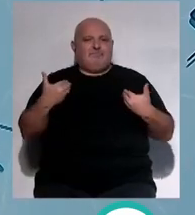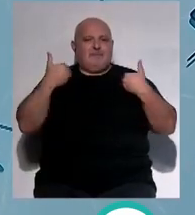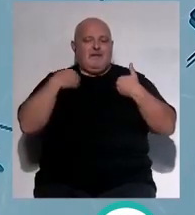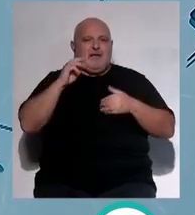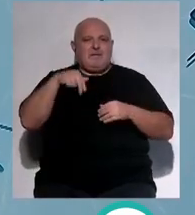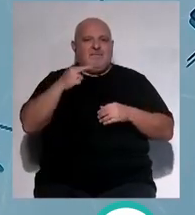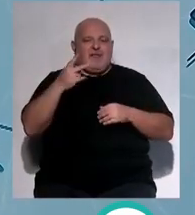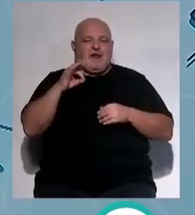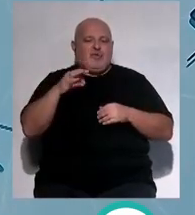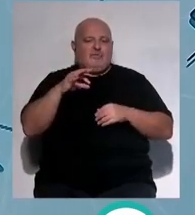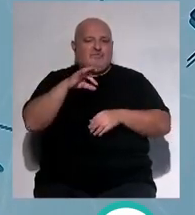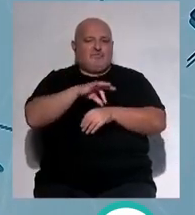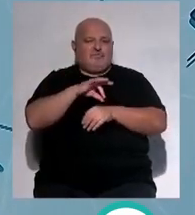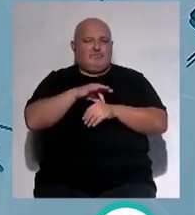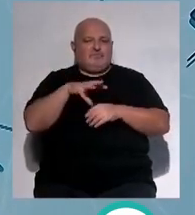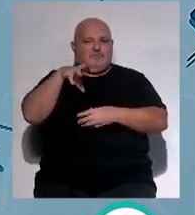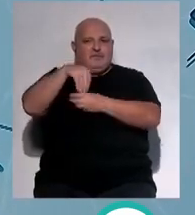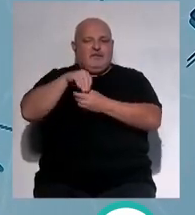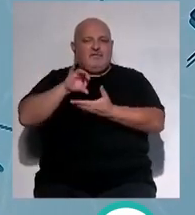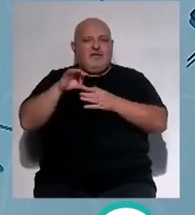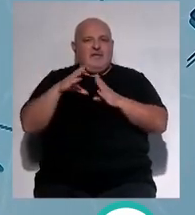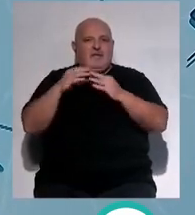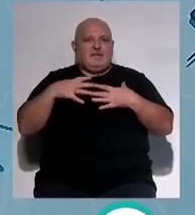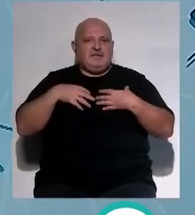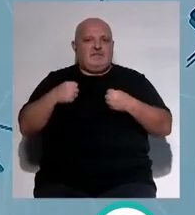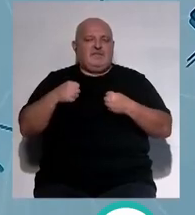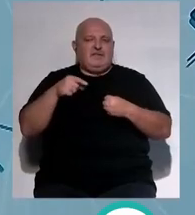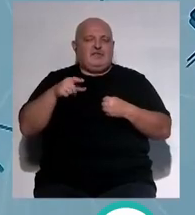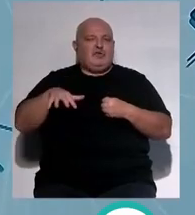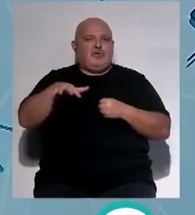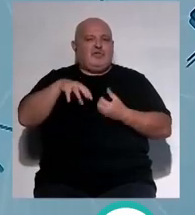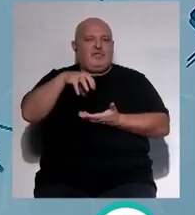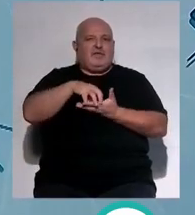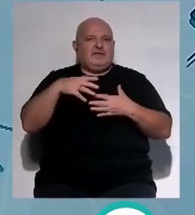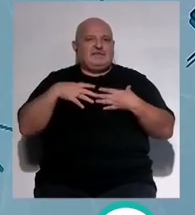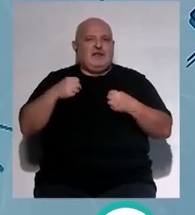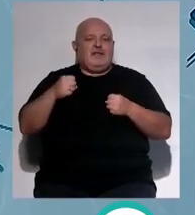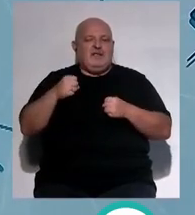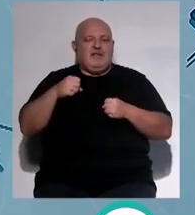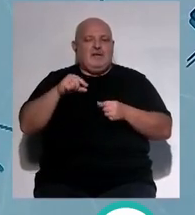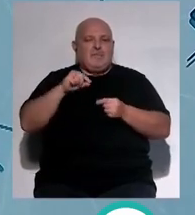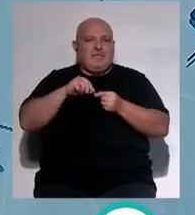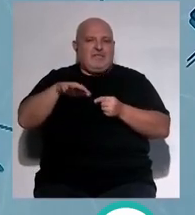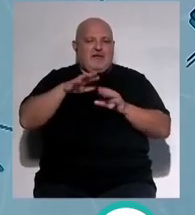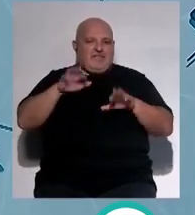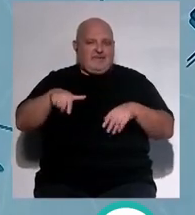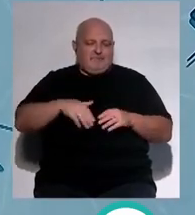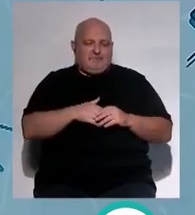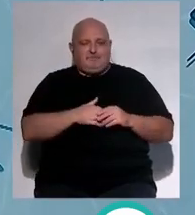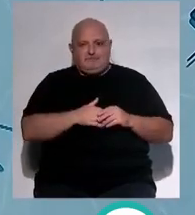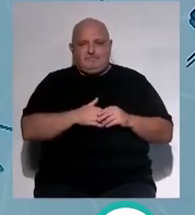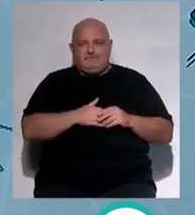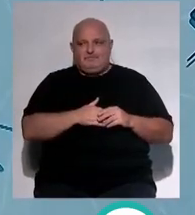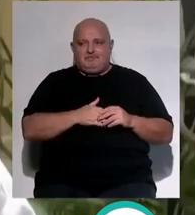Carmen Fidalgo pediatra que ejerce en el Servicio Andaluz de Salud en el Centro de Salud de la Merced en la capital gaditana